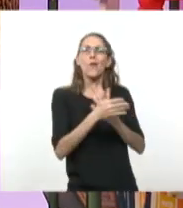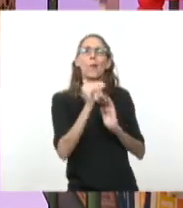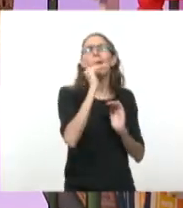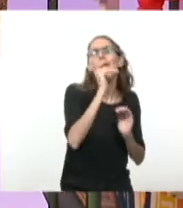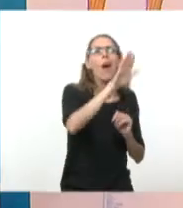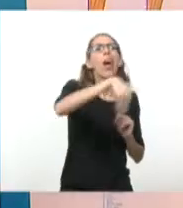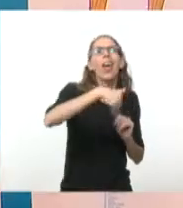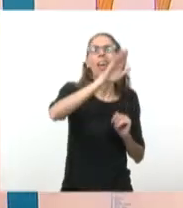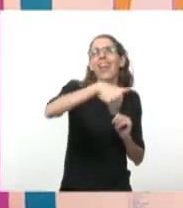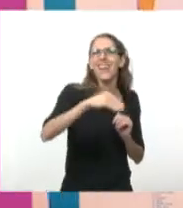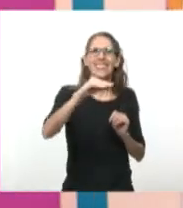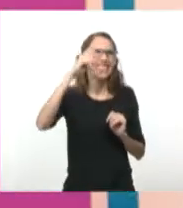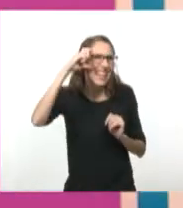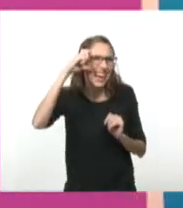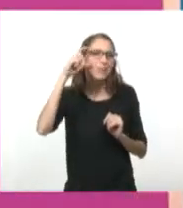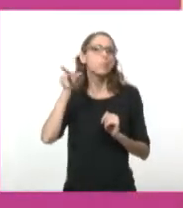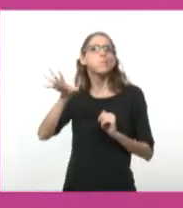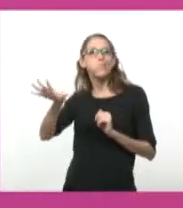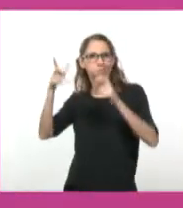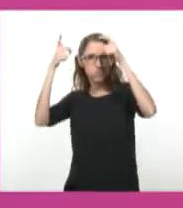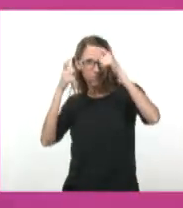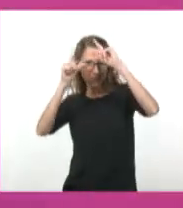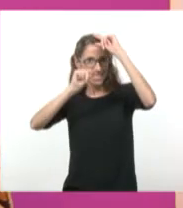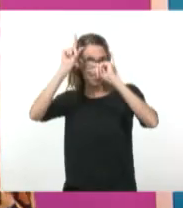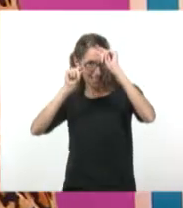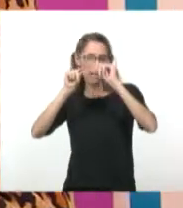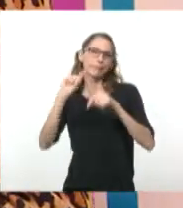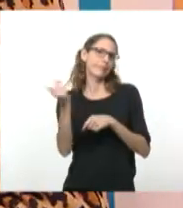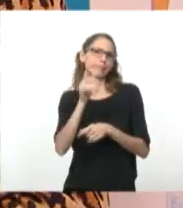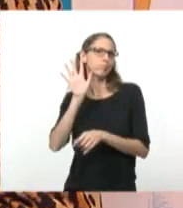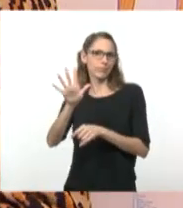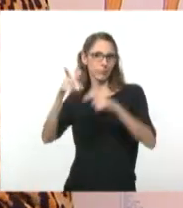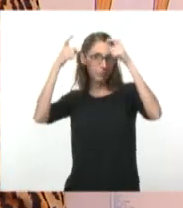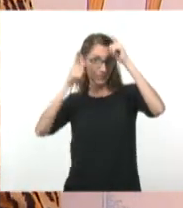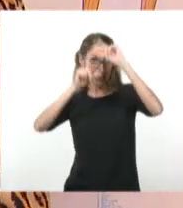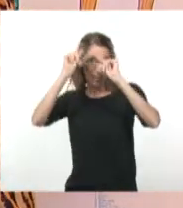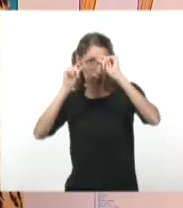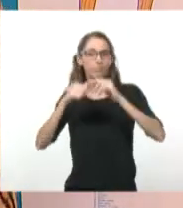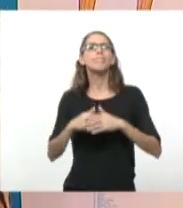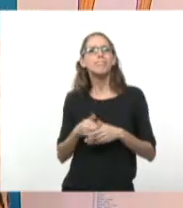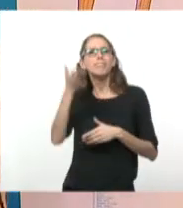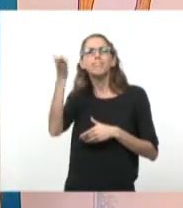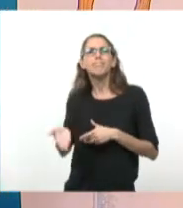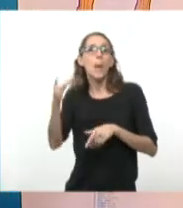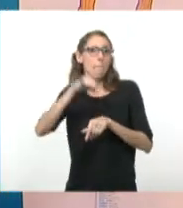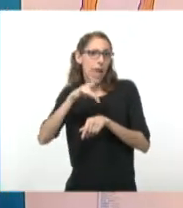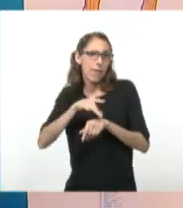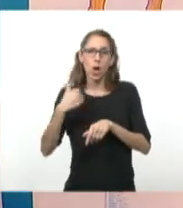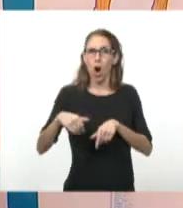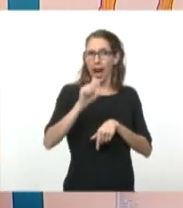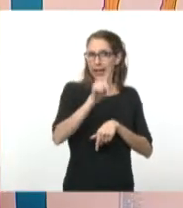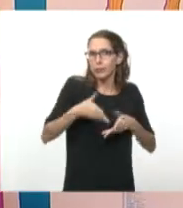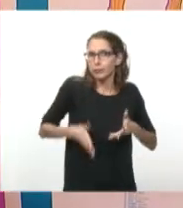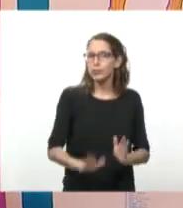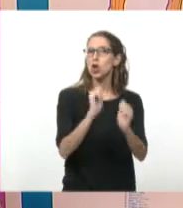modismo de decirnos Che. Entonces lo bautizan de esa manera. Ernesto Guevara fue un médico argentino, rosarino,